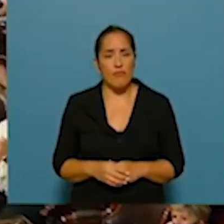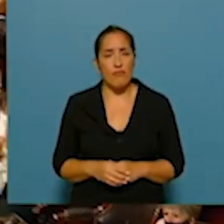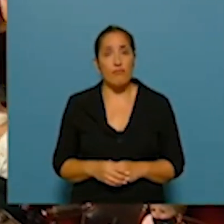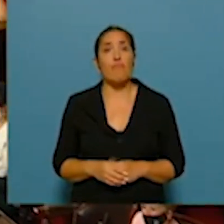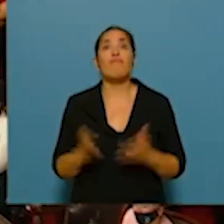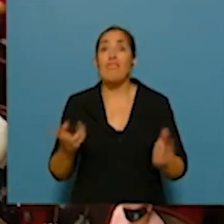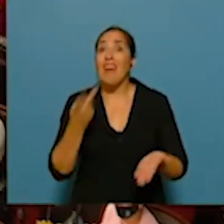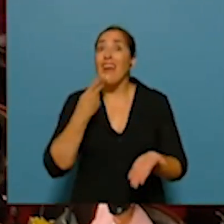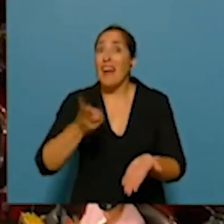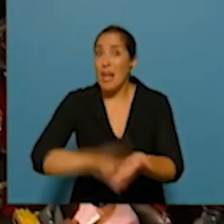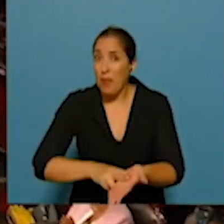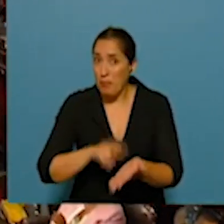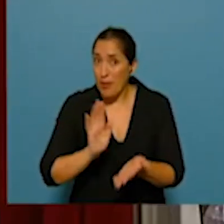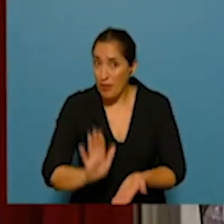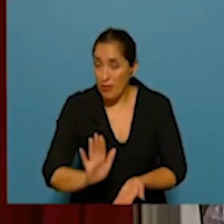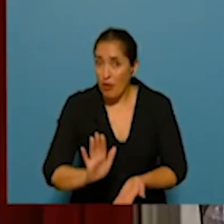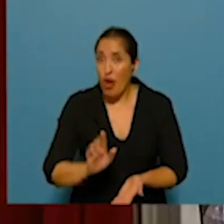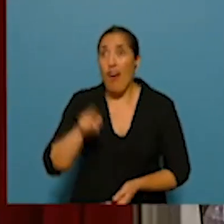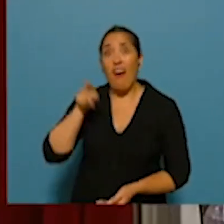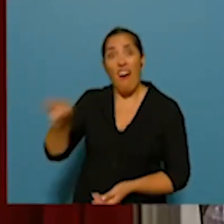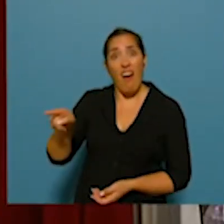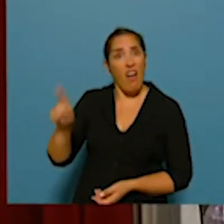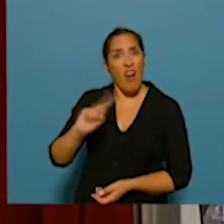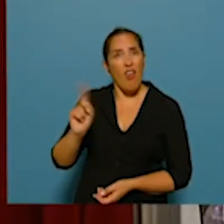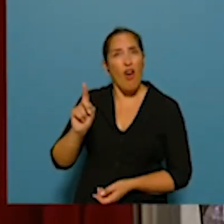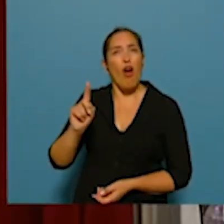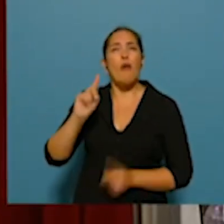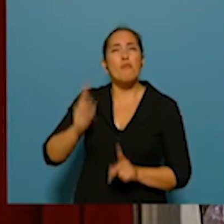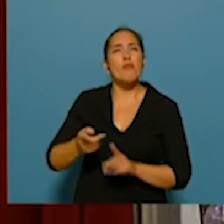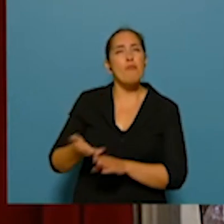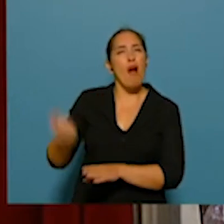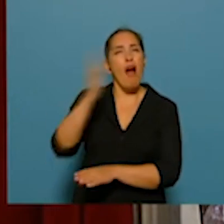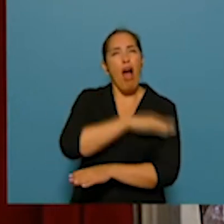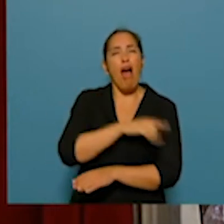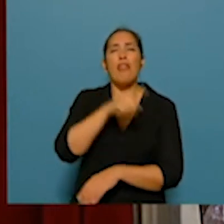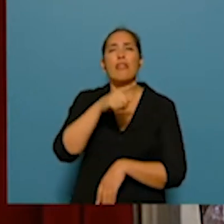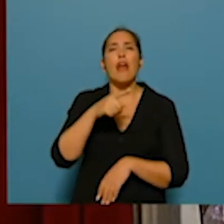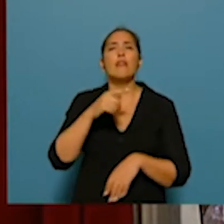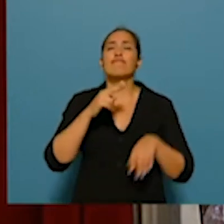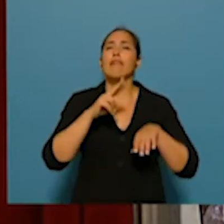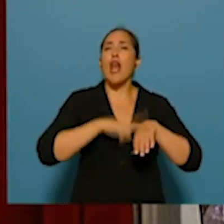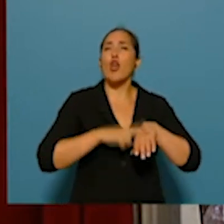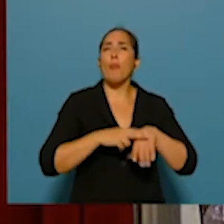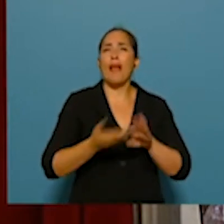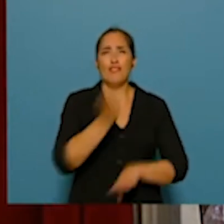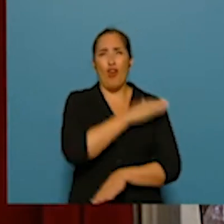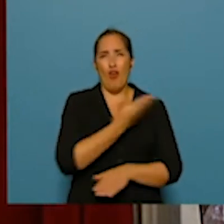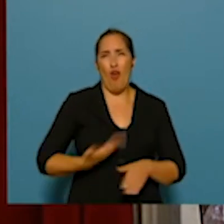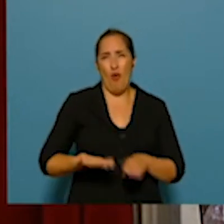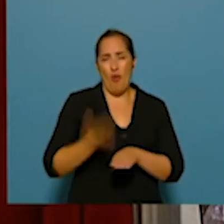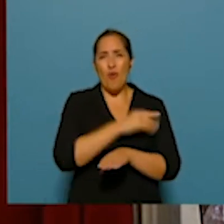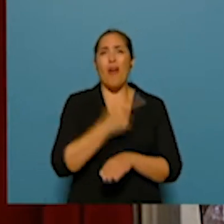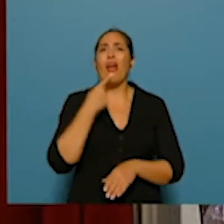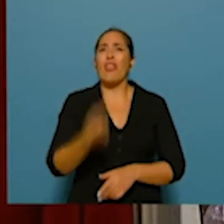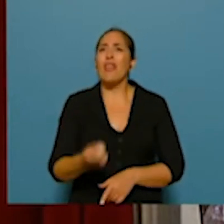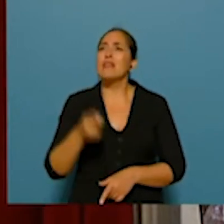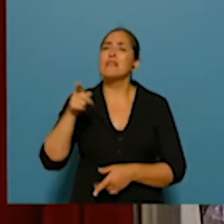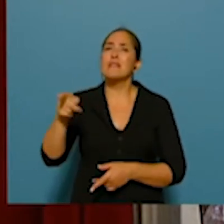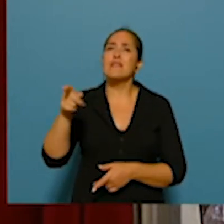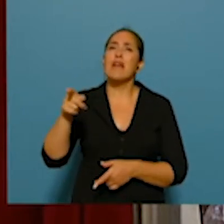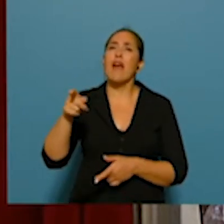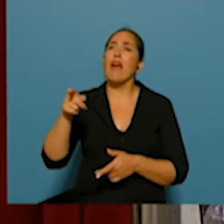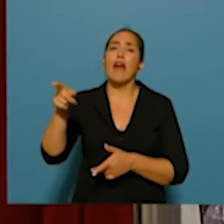Repito, a él no se le aplica aquella doctrina que recomendaba la detención preventiva de personas cuando su poder